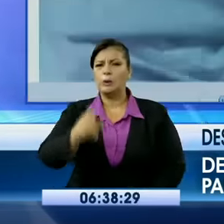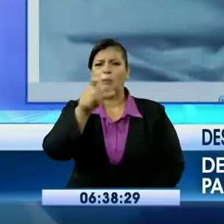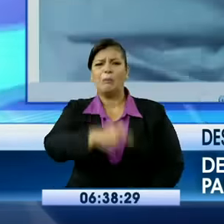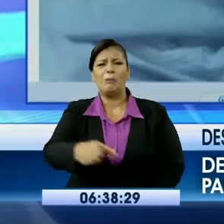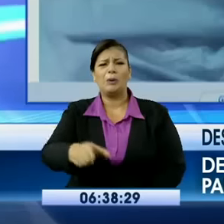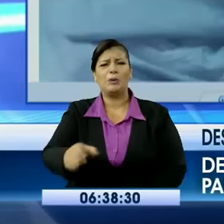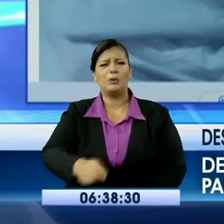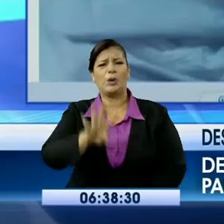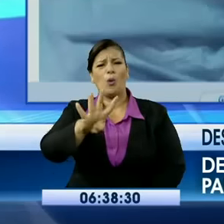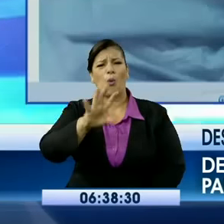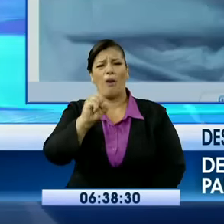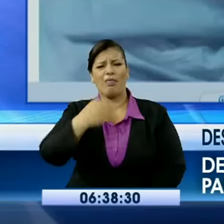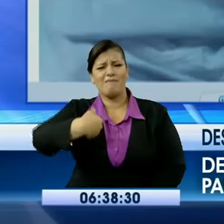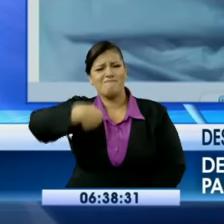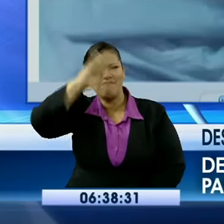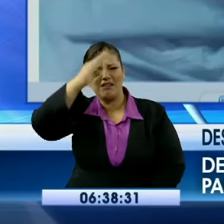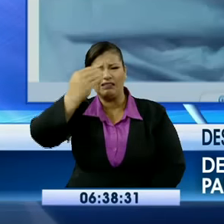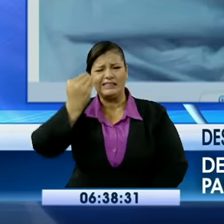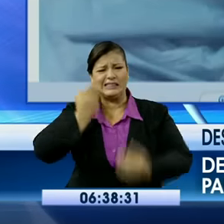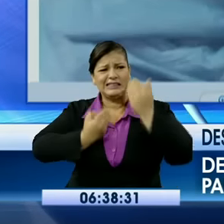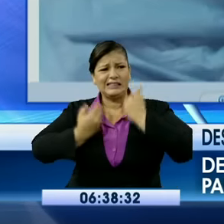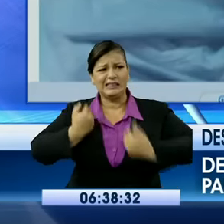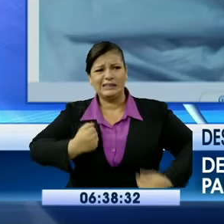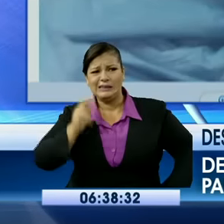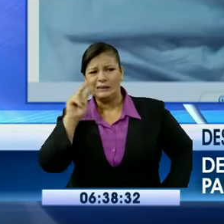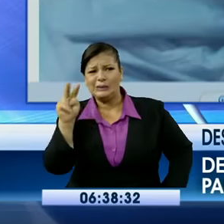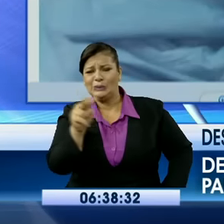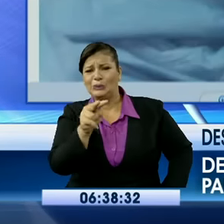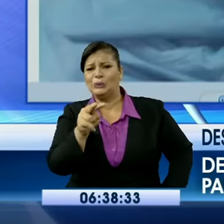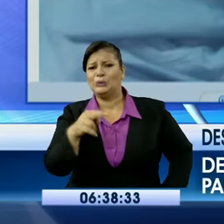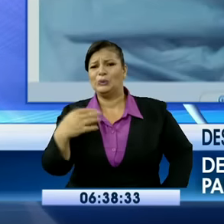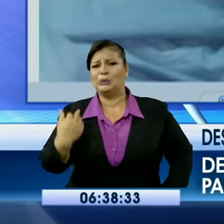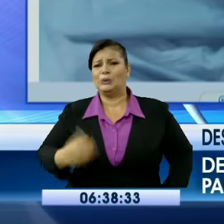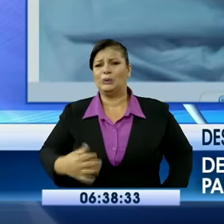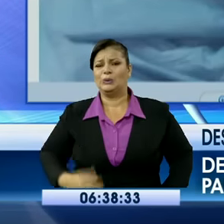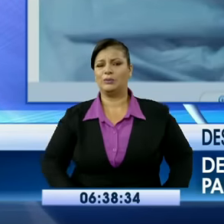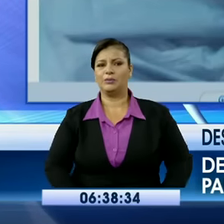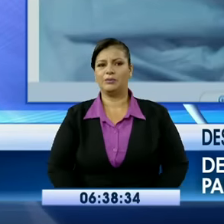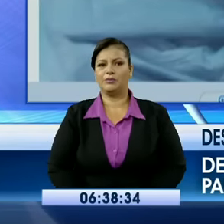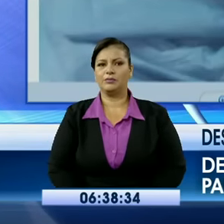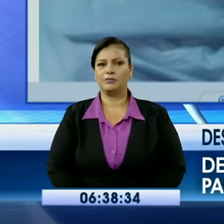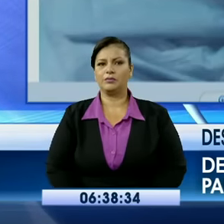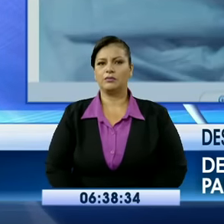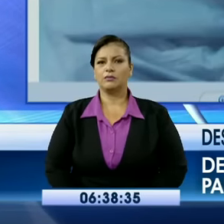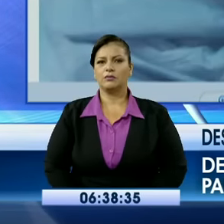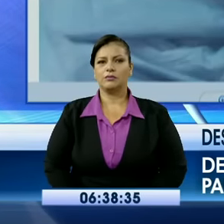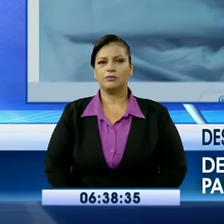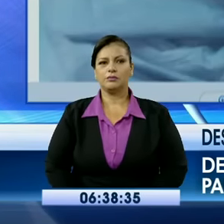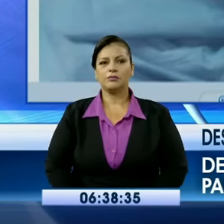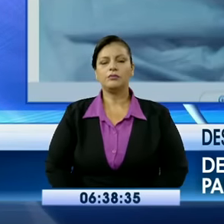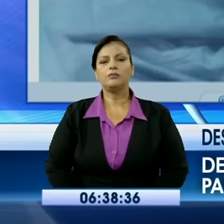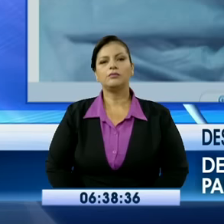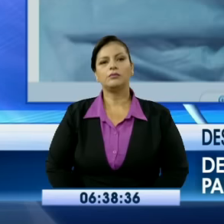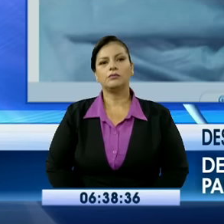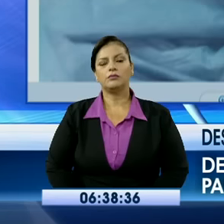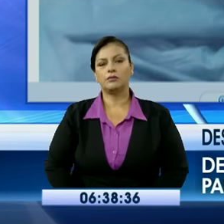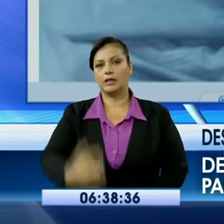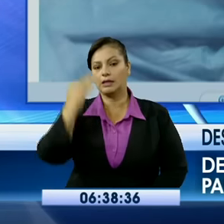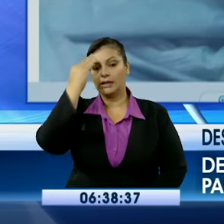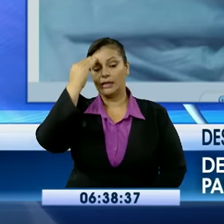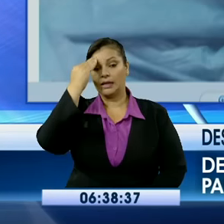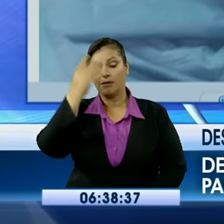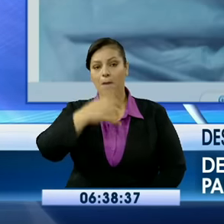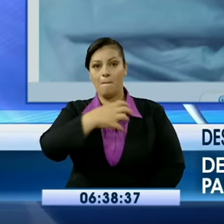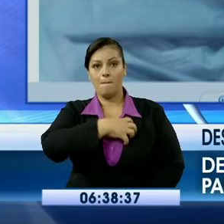heridos no hay una persona que falleja. Mira, esta es la persona. Ahora, Luisa, la promoción era esa, pues. Claro. Barcelona, el señor presidente de Barcelona,